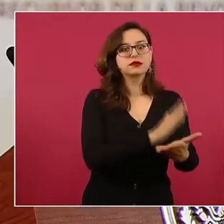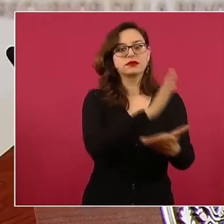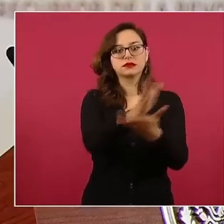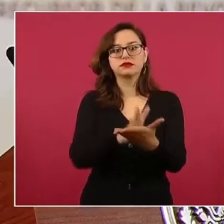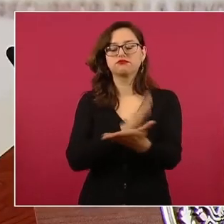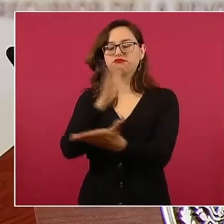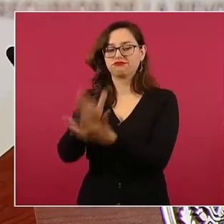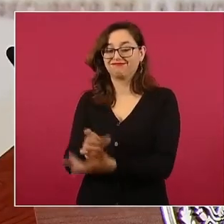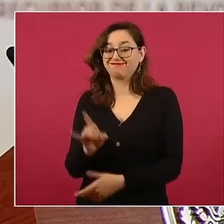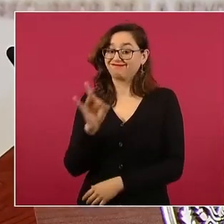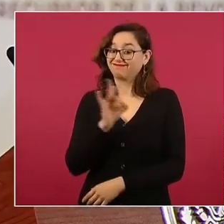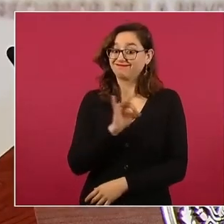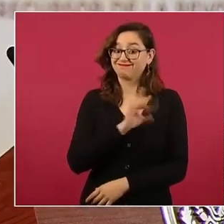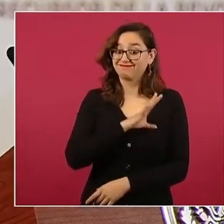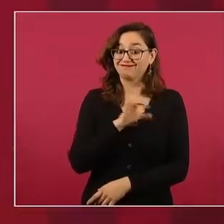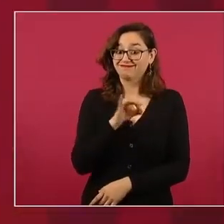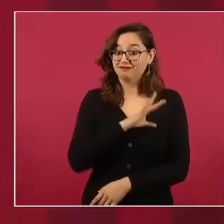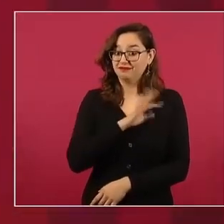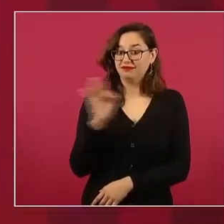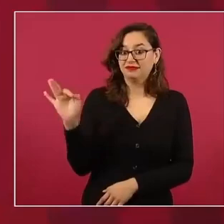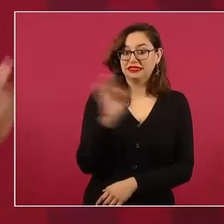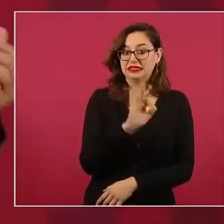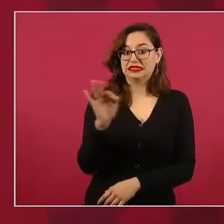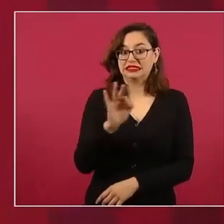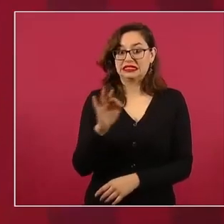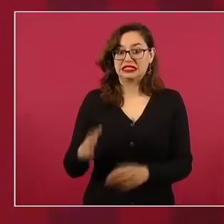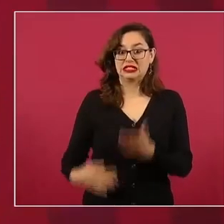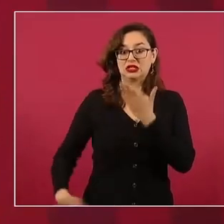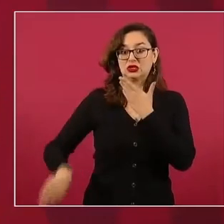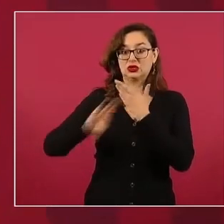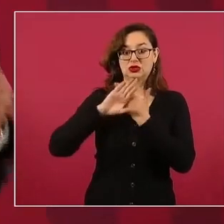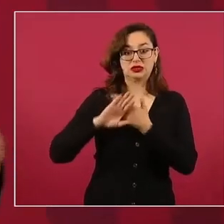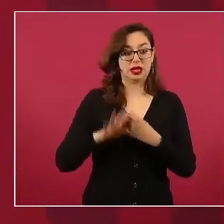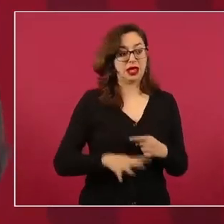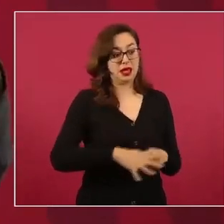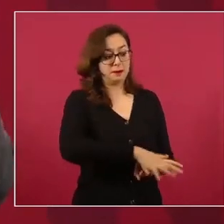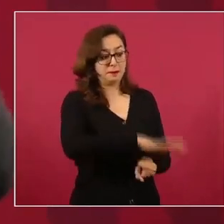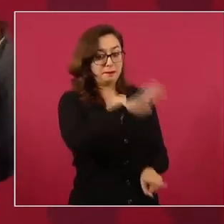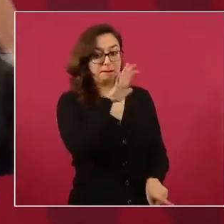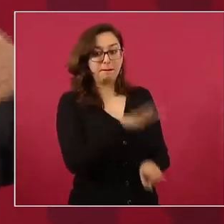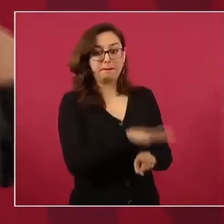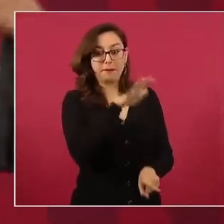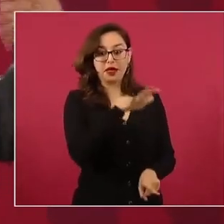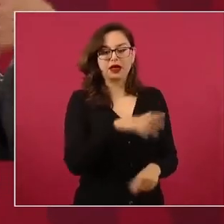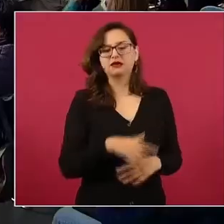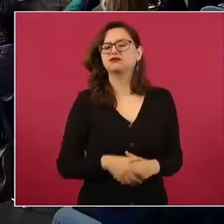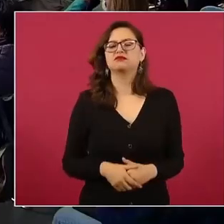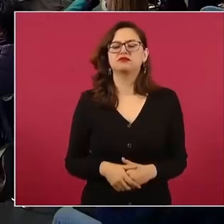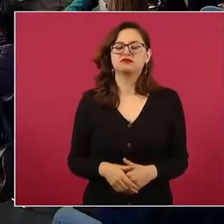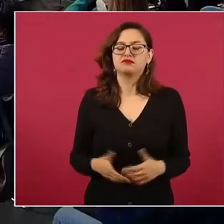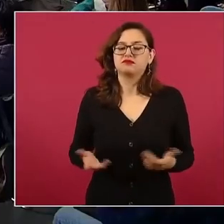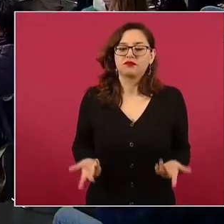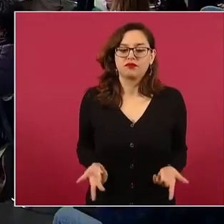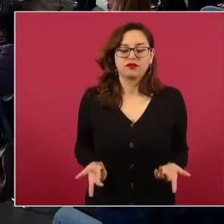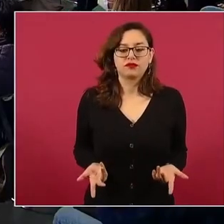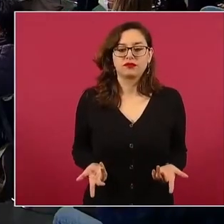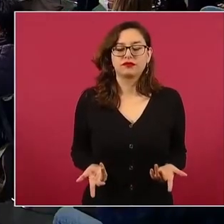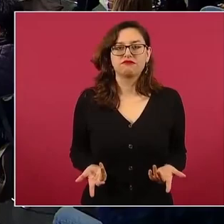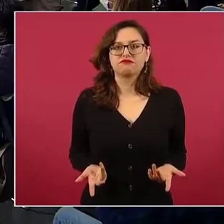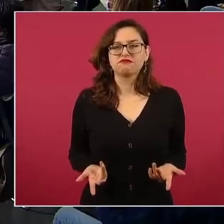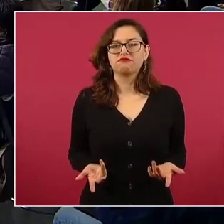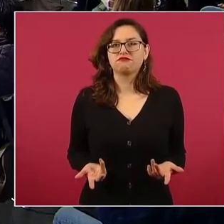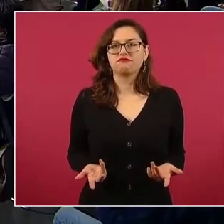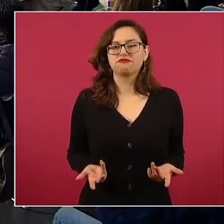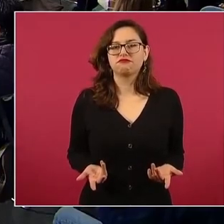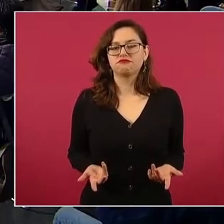No era para que la gente se sumara, sino para que se considerara que era un asunto